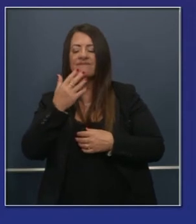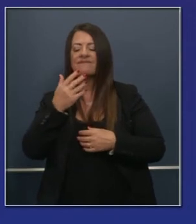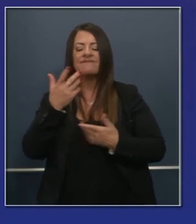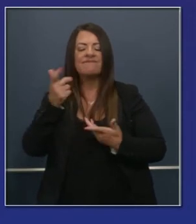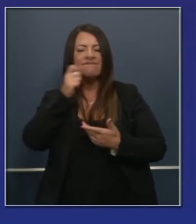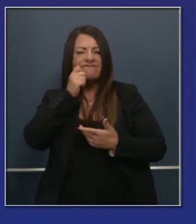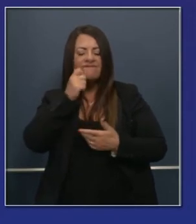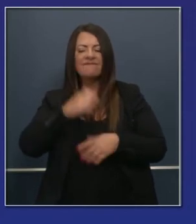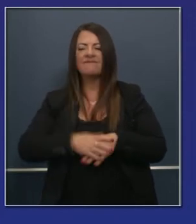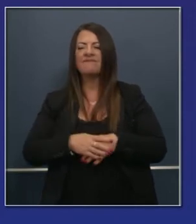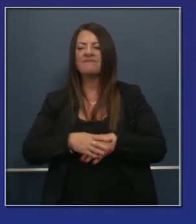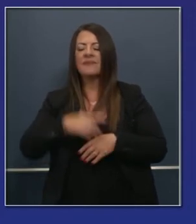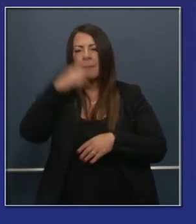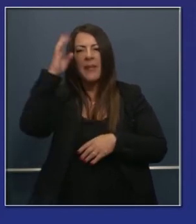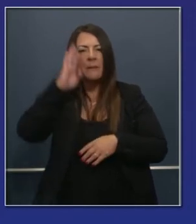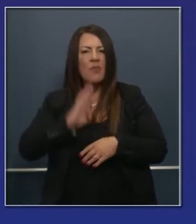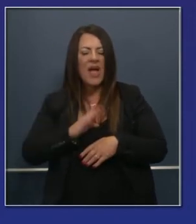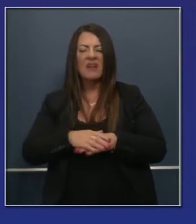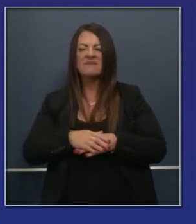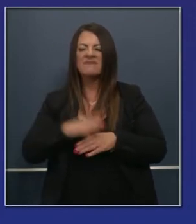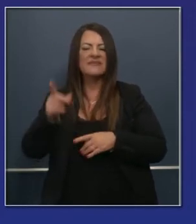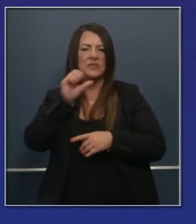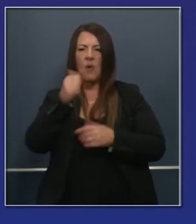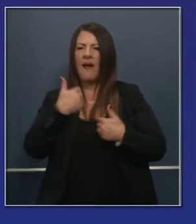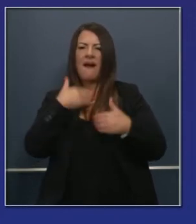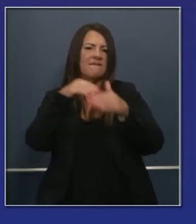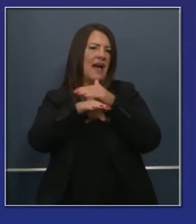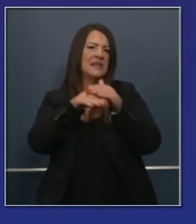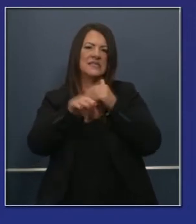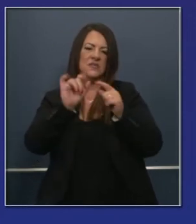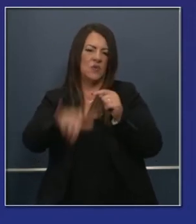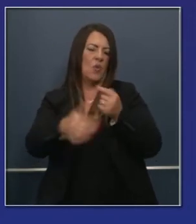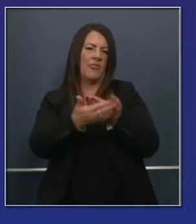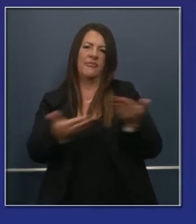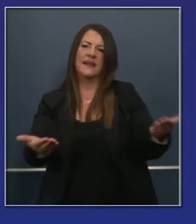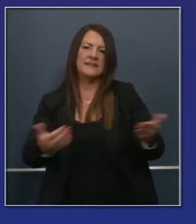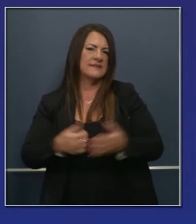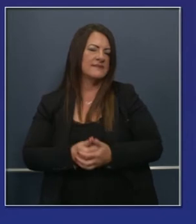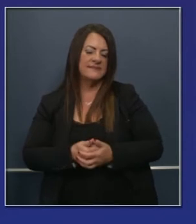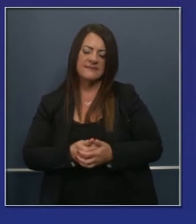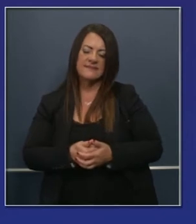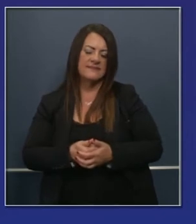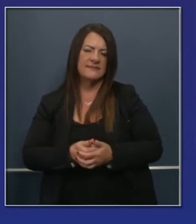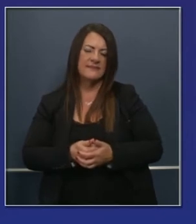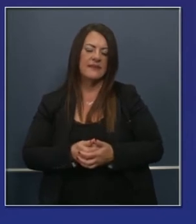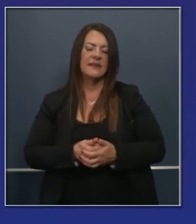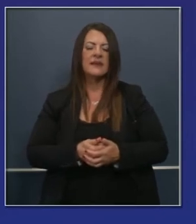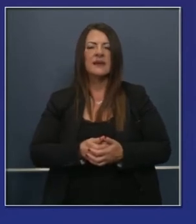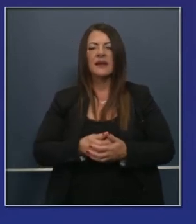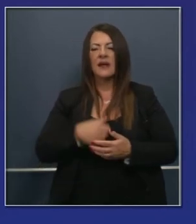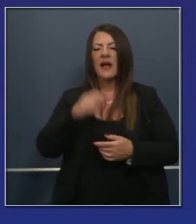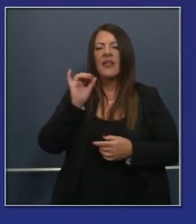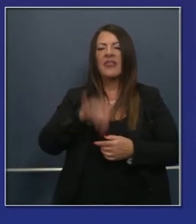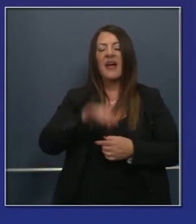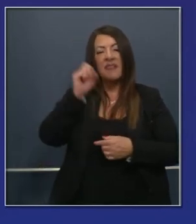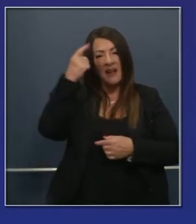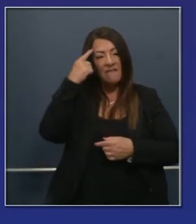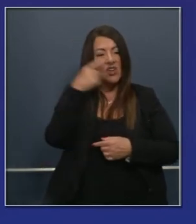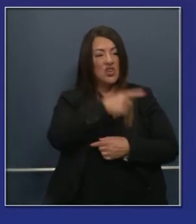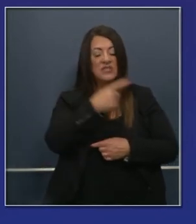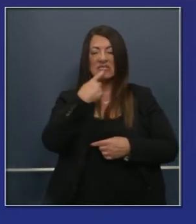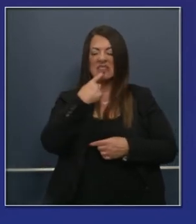tienen servicios de internet de buena calidad. El equipo de trabajo del gobernador, desde el comienzo, se ha